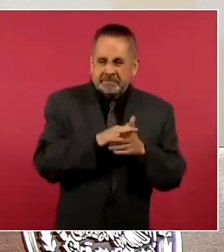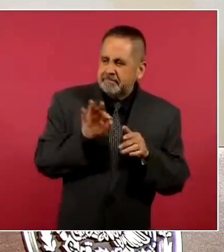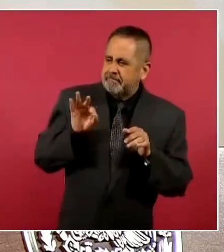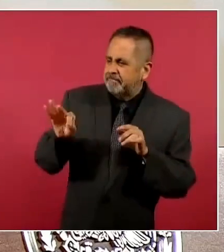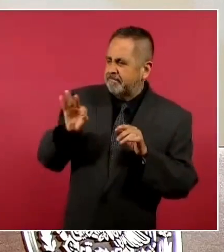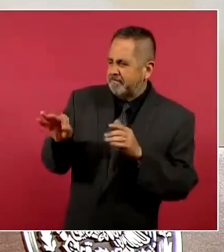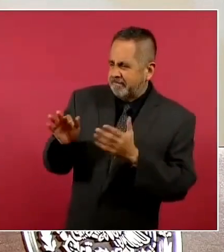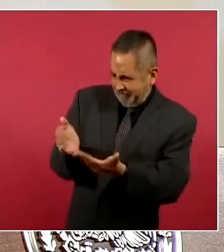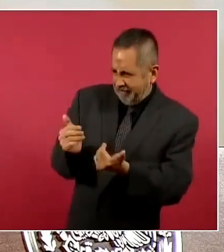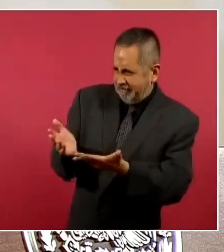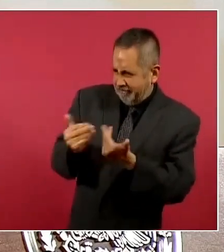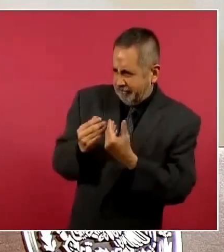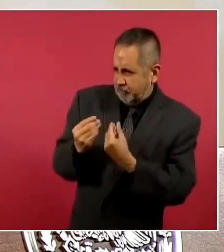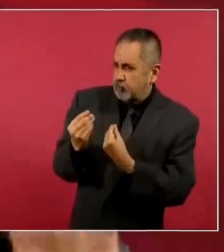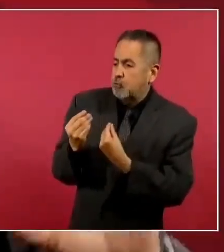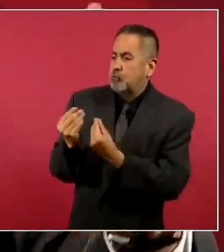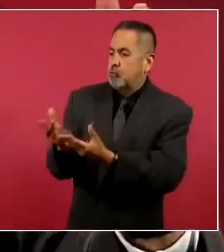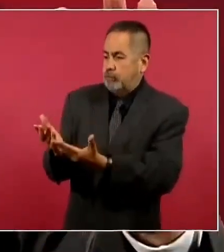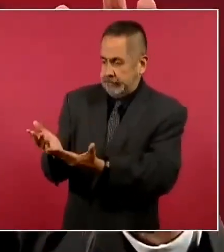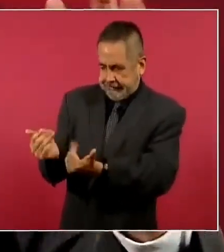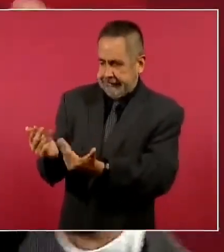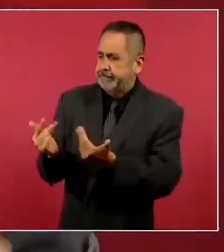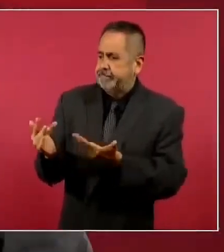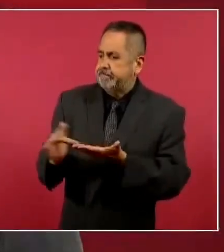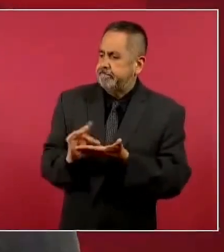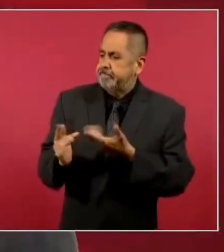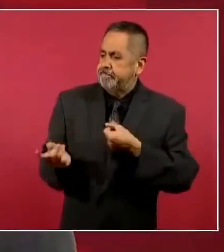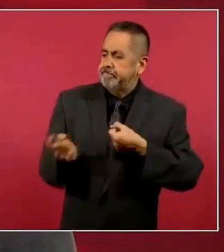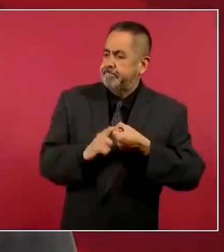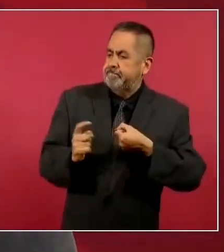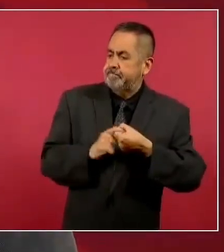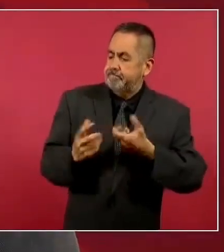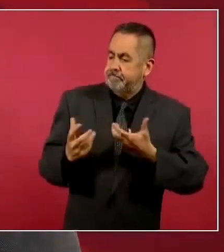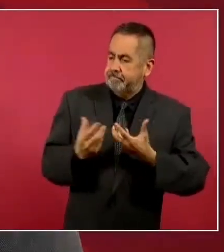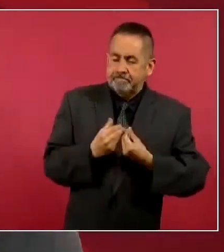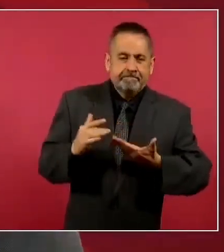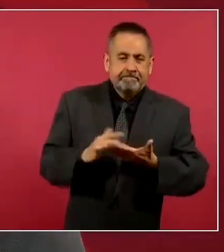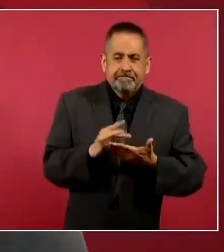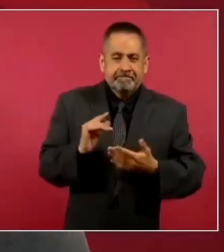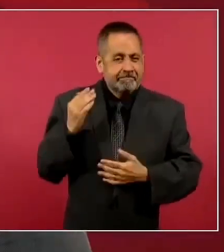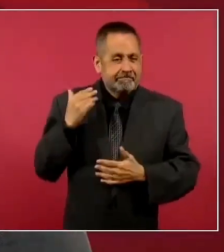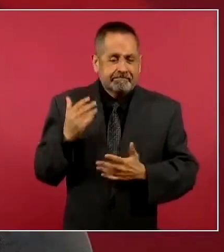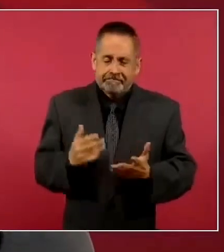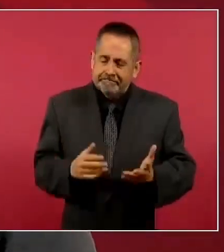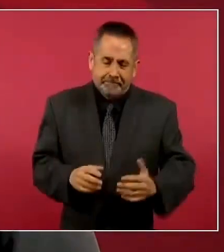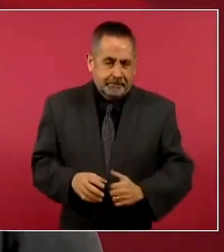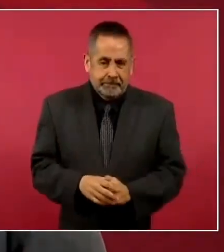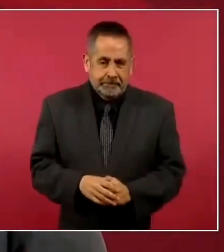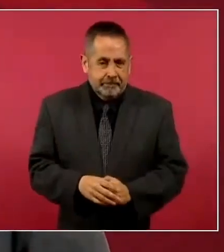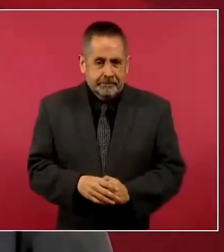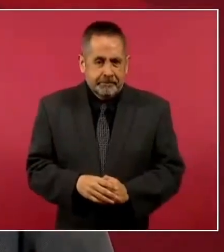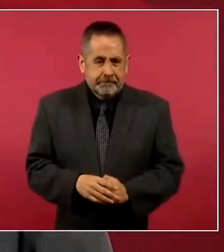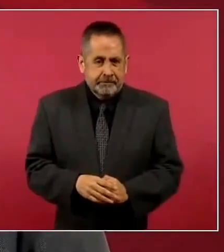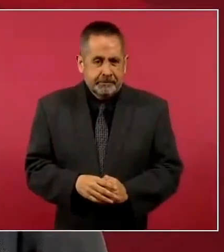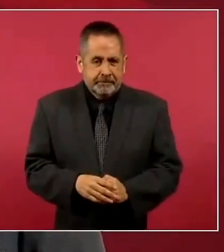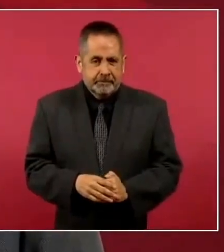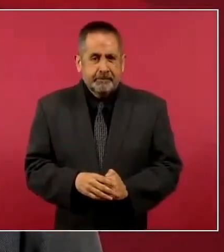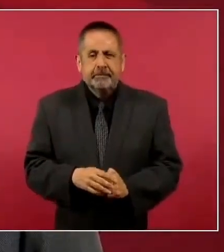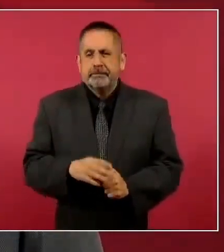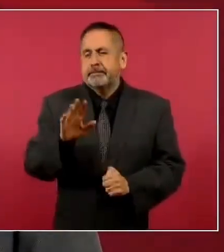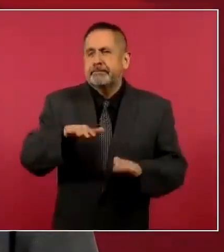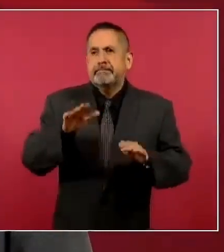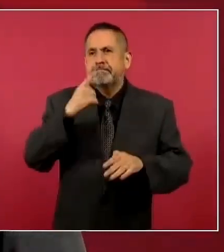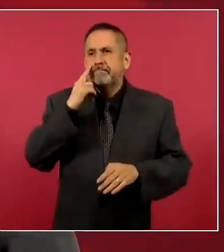de apoyar a la gente. Si se decomisa